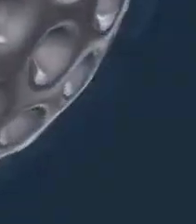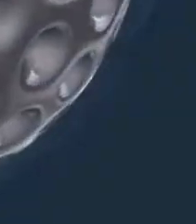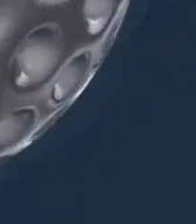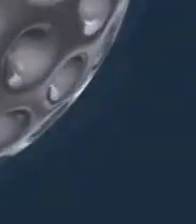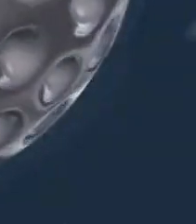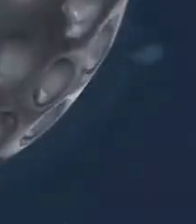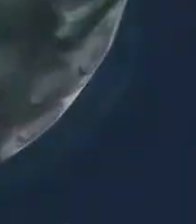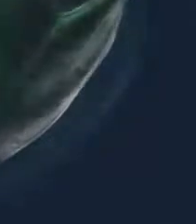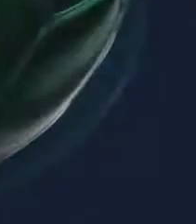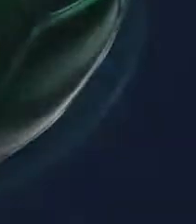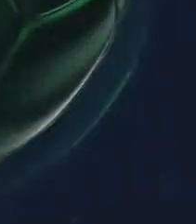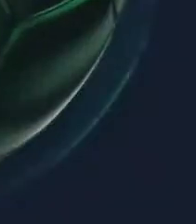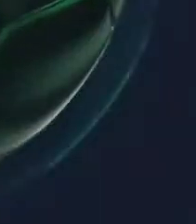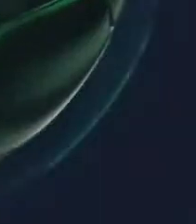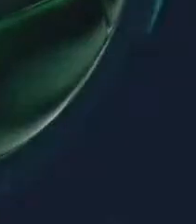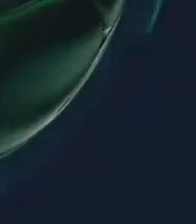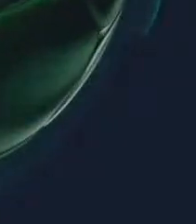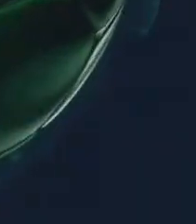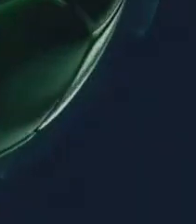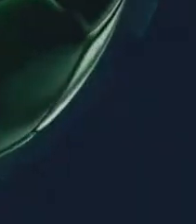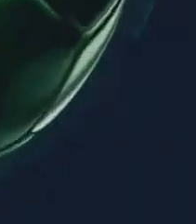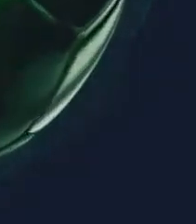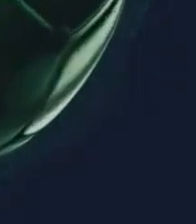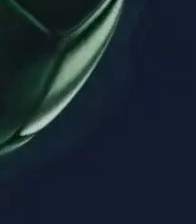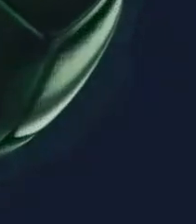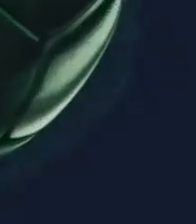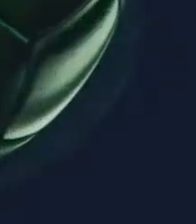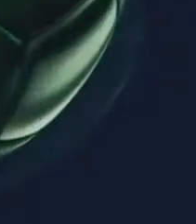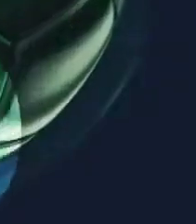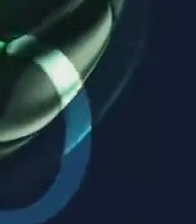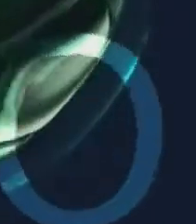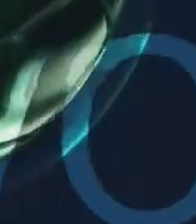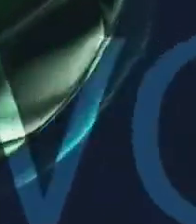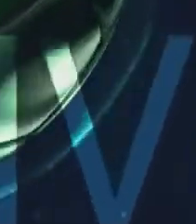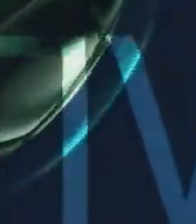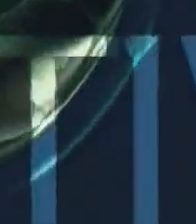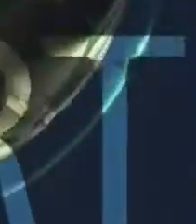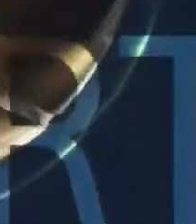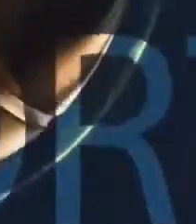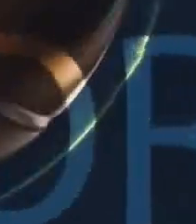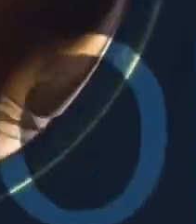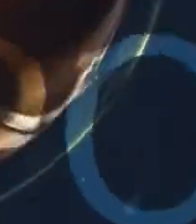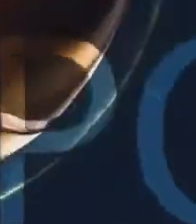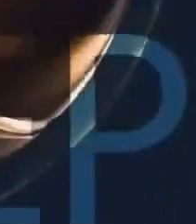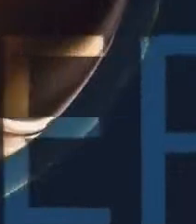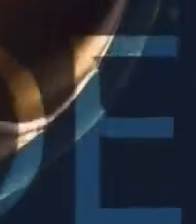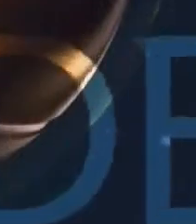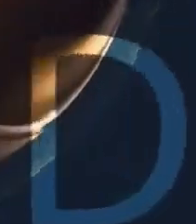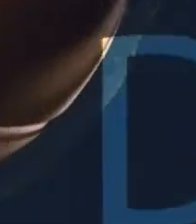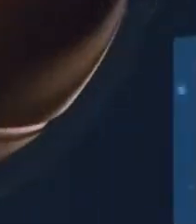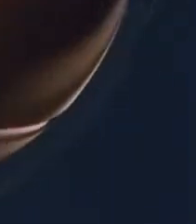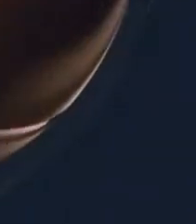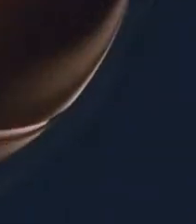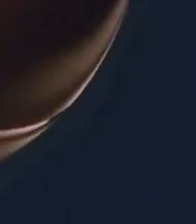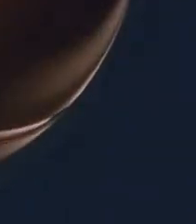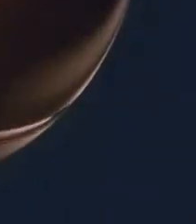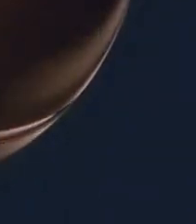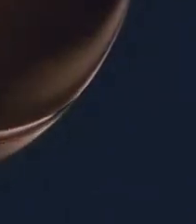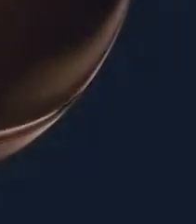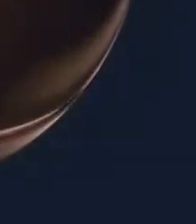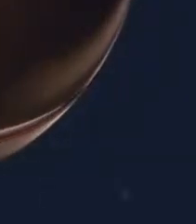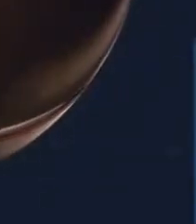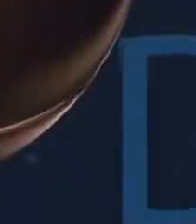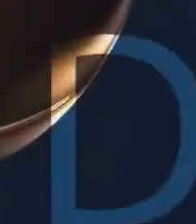2 a 0 Aparecía Jesús Castillo para marcar el primero Controlarse la pisa Abre finalmente para Tajima Ahí el enganche de